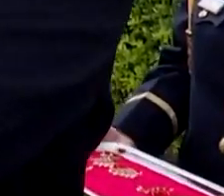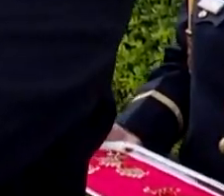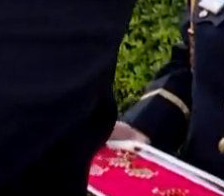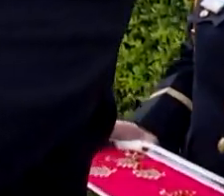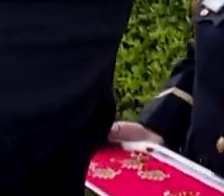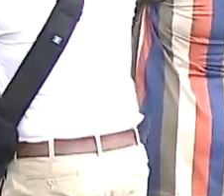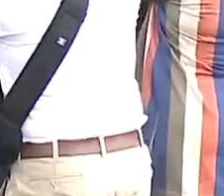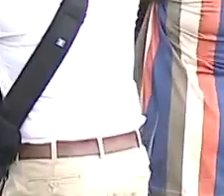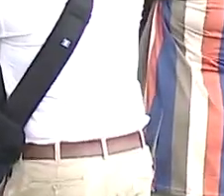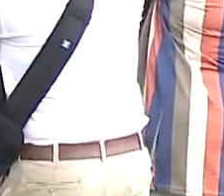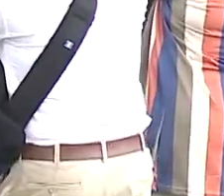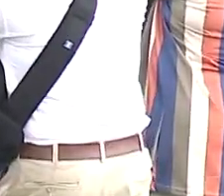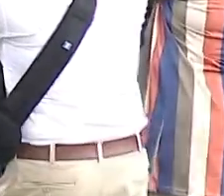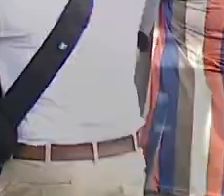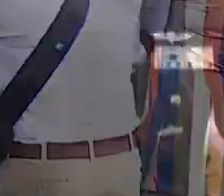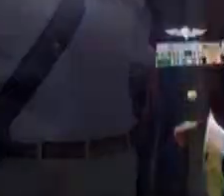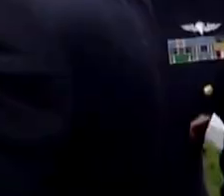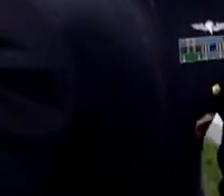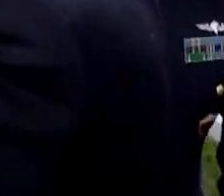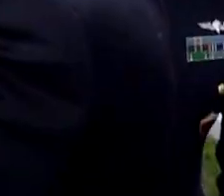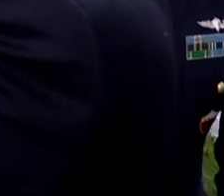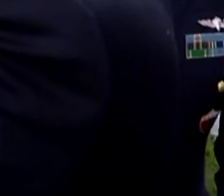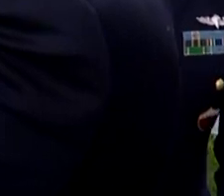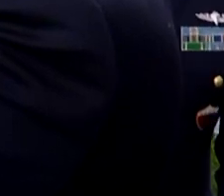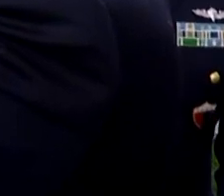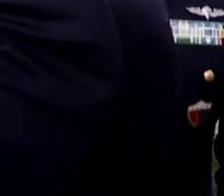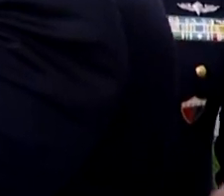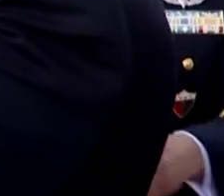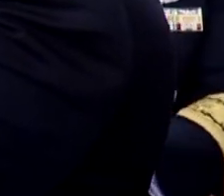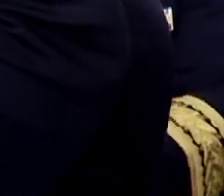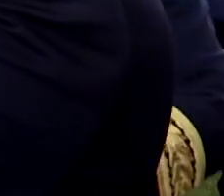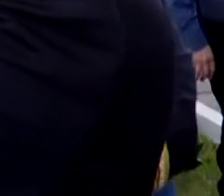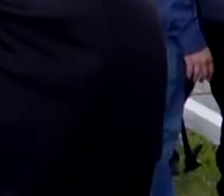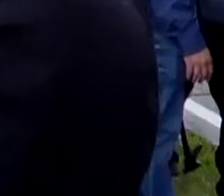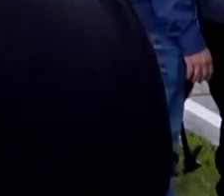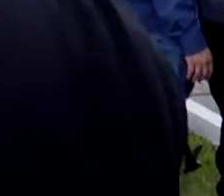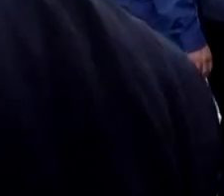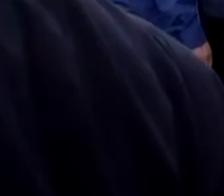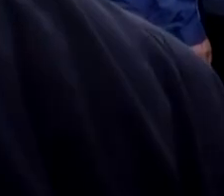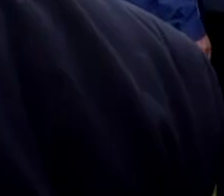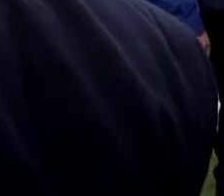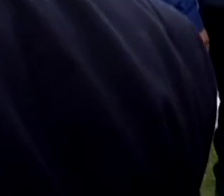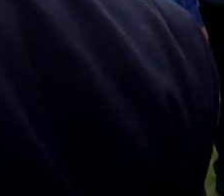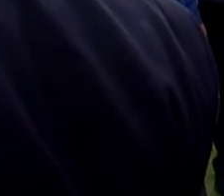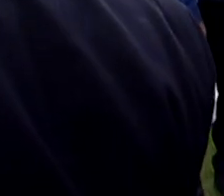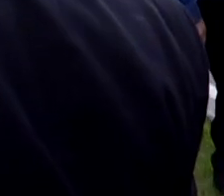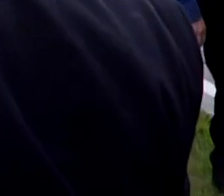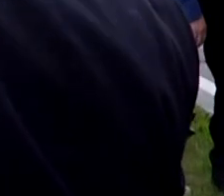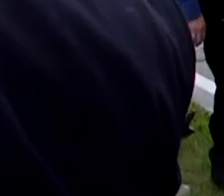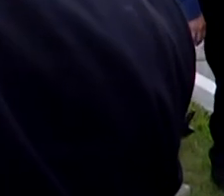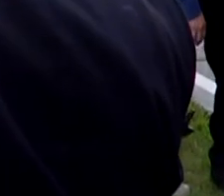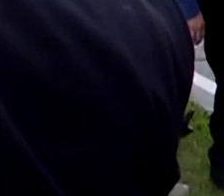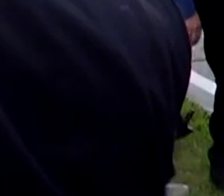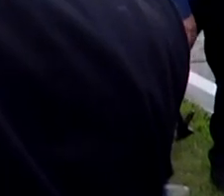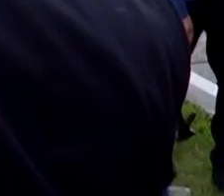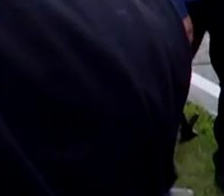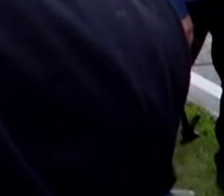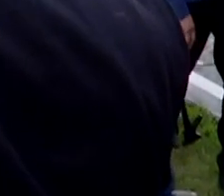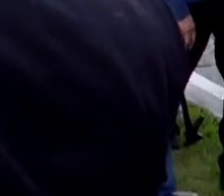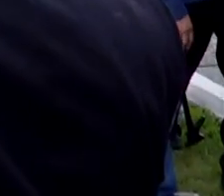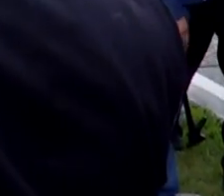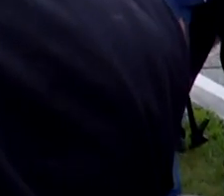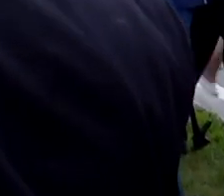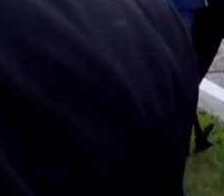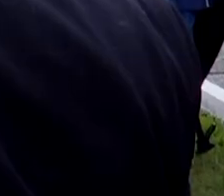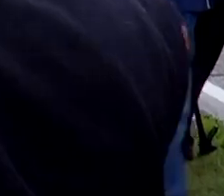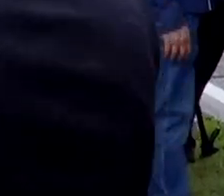al rango de general de brigada y al grado de coronel. Como parte de la construcción de una institución que fomente la libertad sin ningún